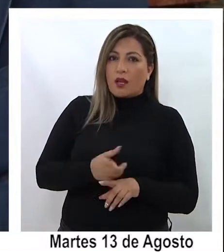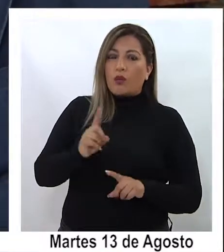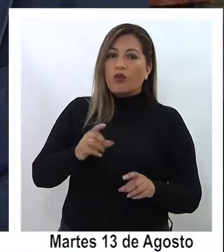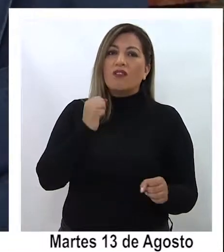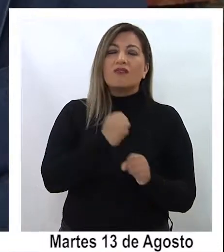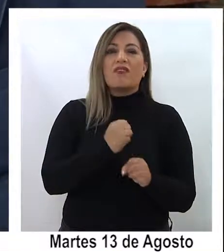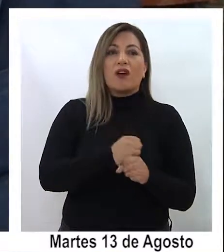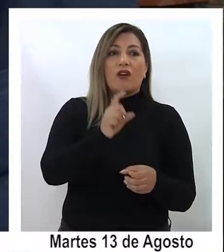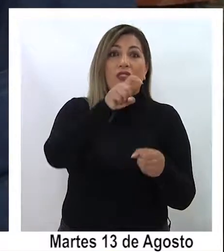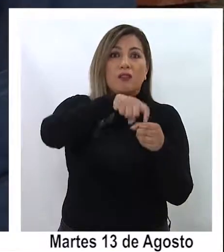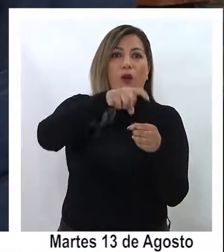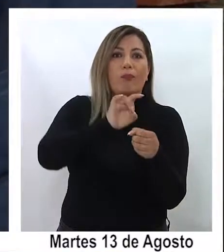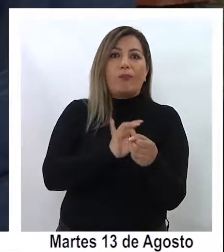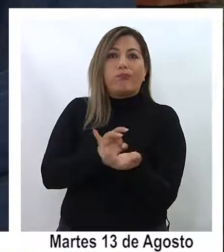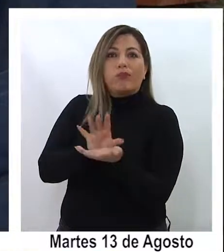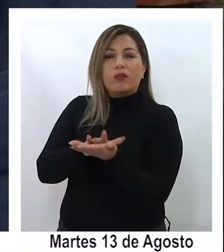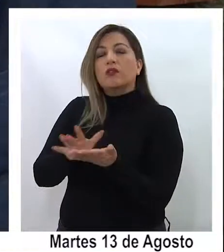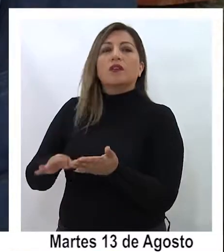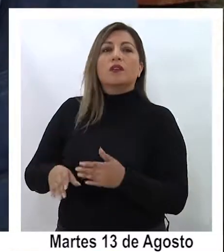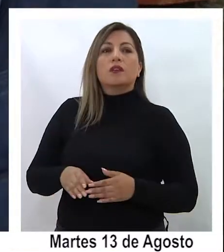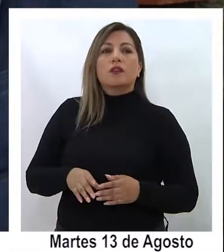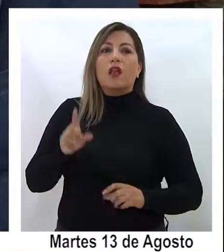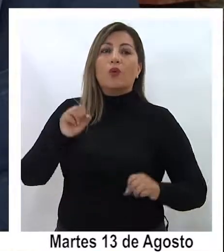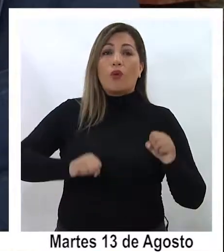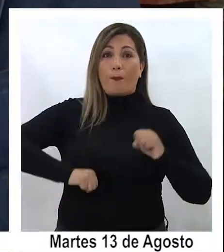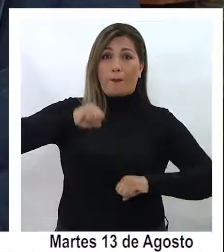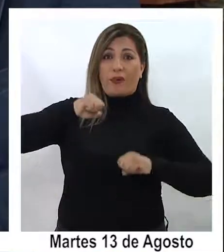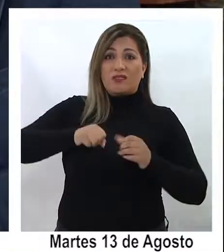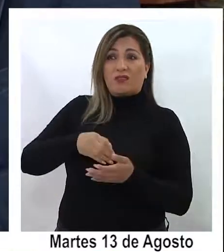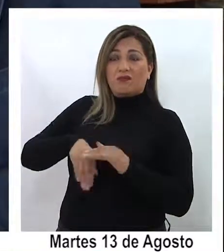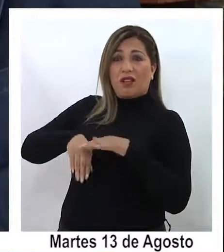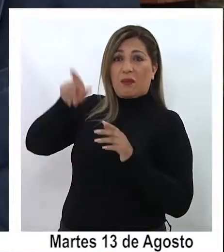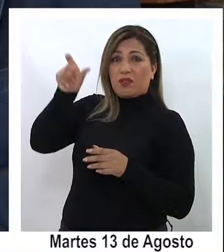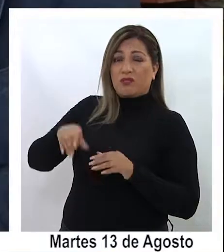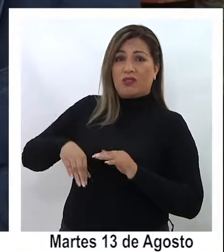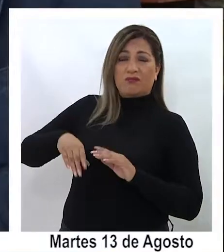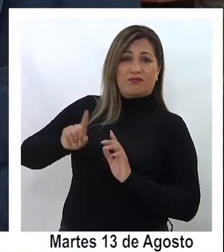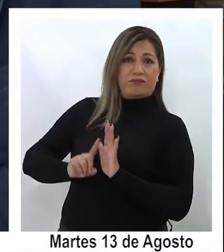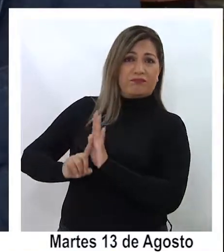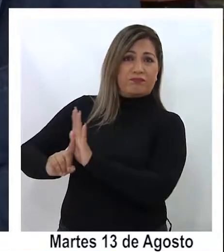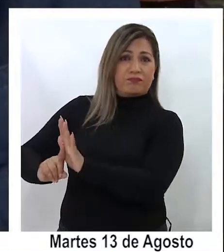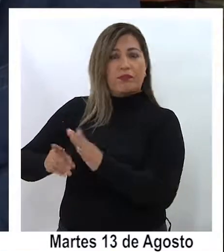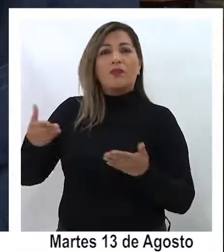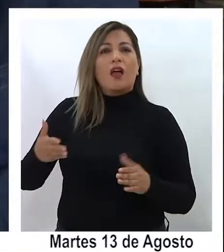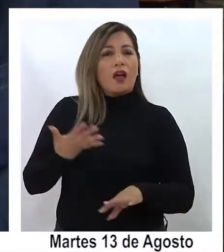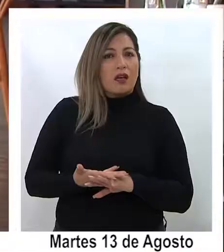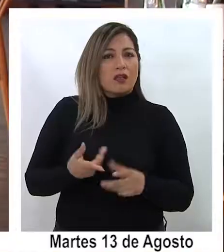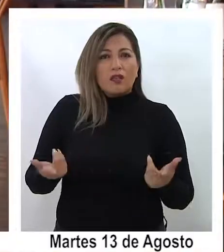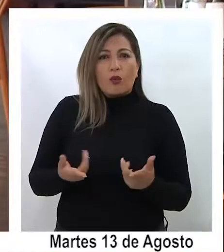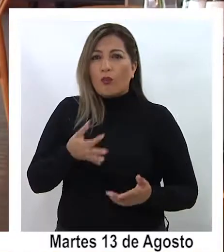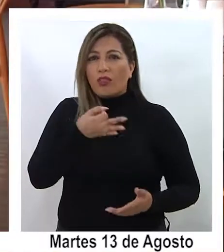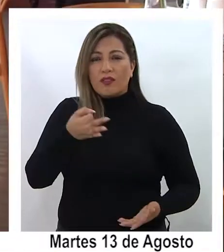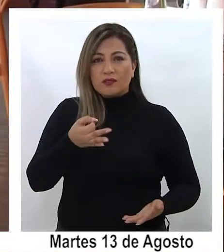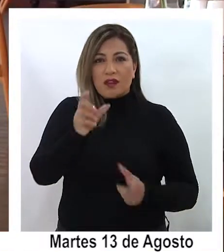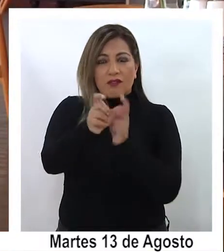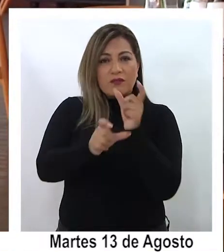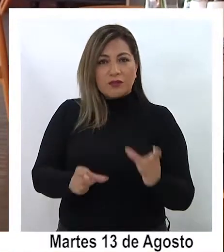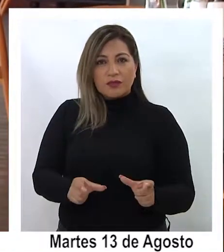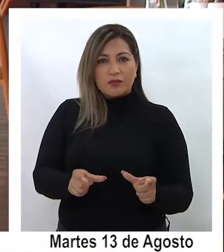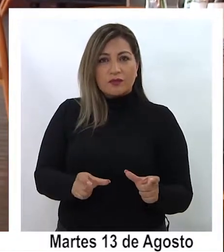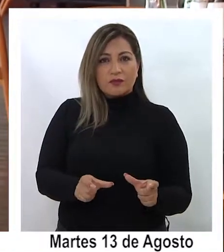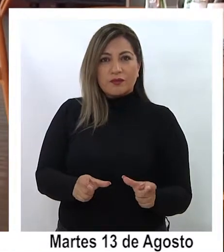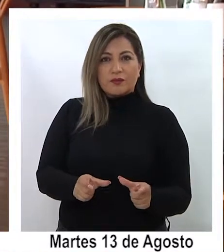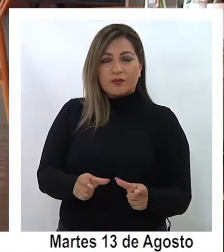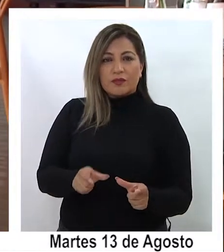despedidos en fin que sean marginados de la empresa en ese sentido ¿hay alguna forma de garantizarle a las personas